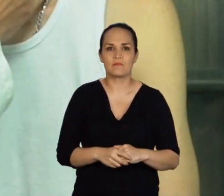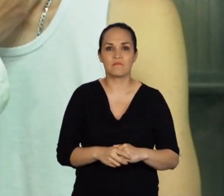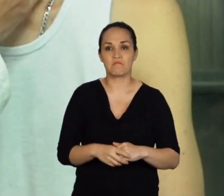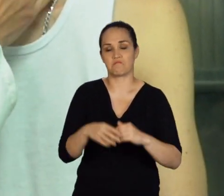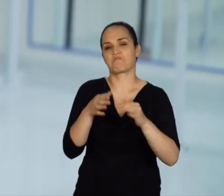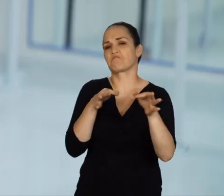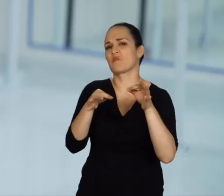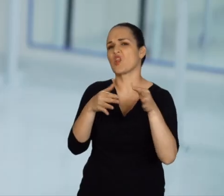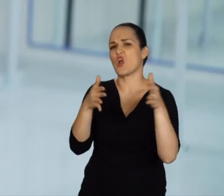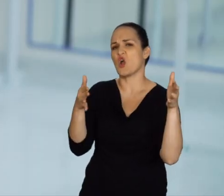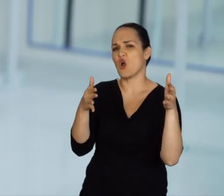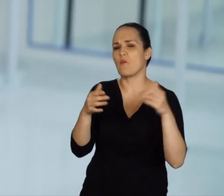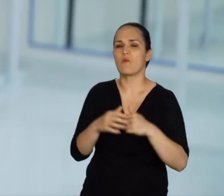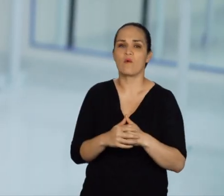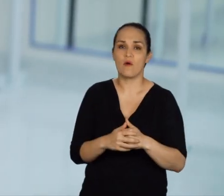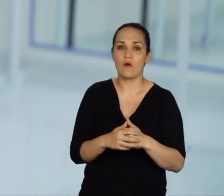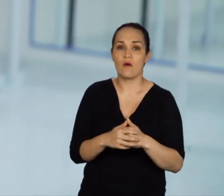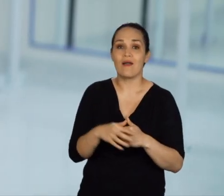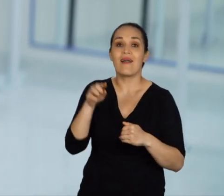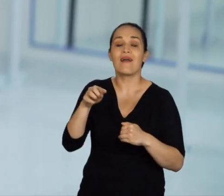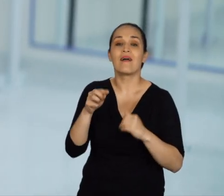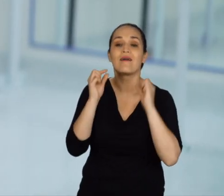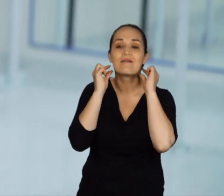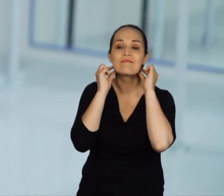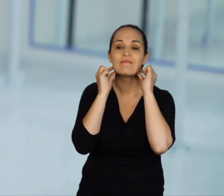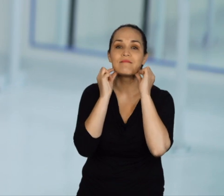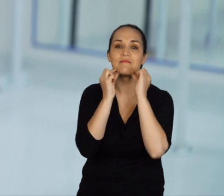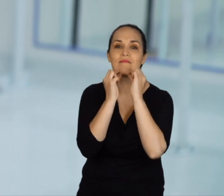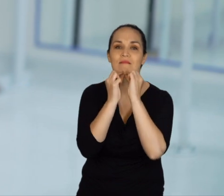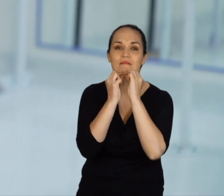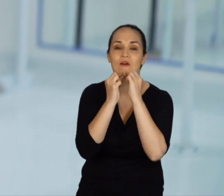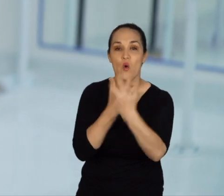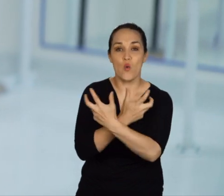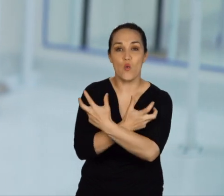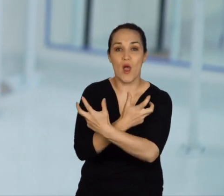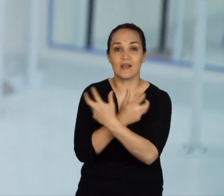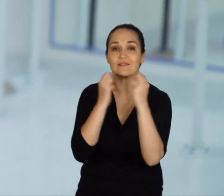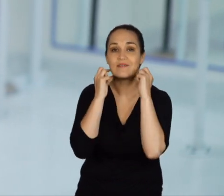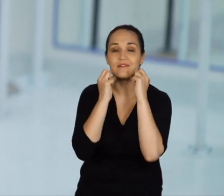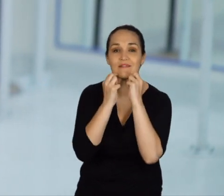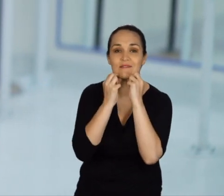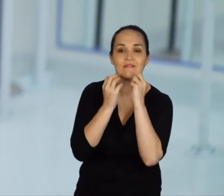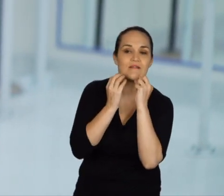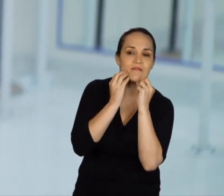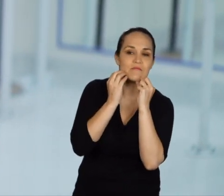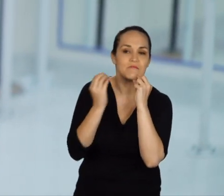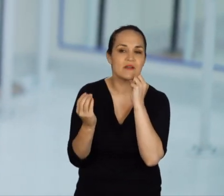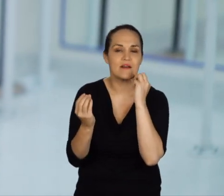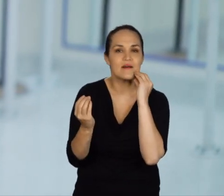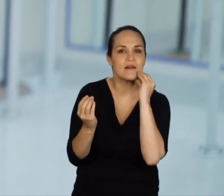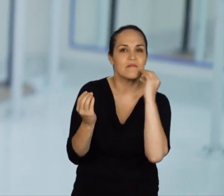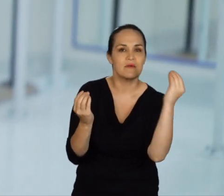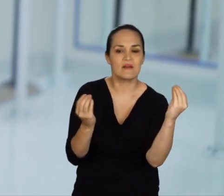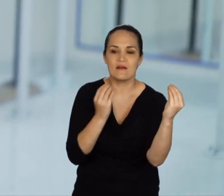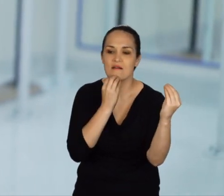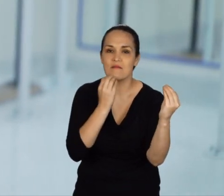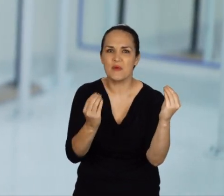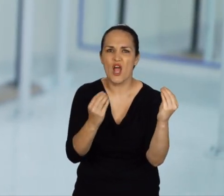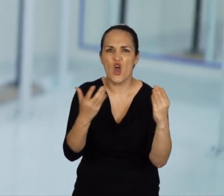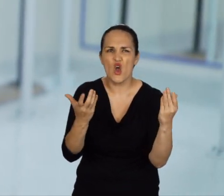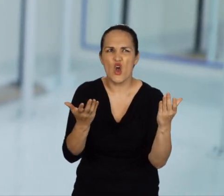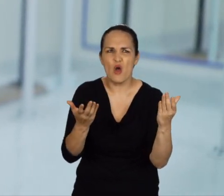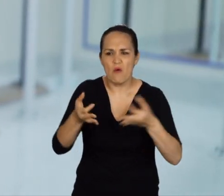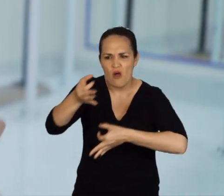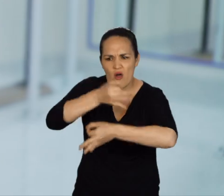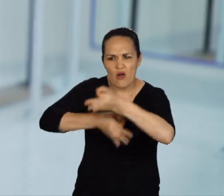Lo que hacen en ese procedimiento es cortar, digamos, gran parte del hueso de la mandíbula y toman injertos, o sea, pedazos de